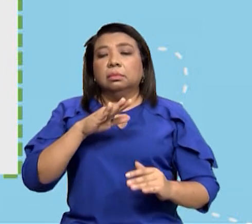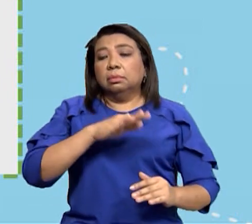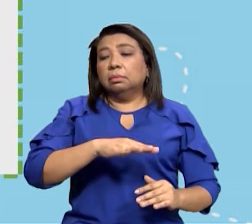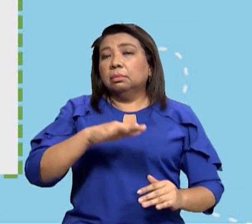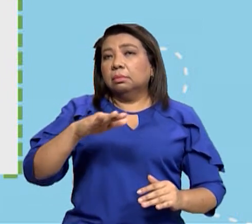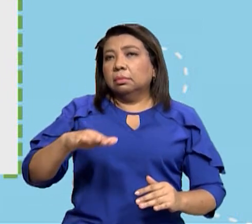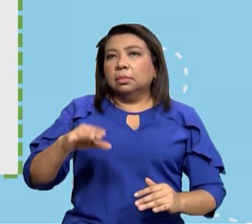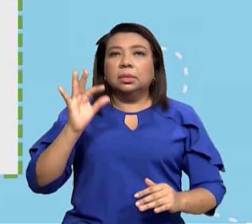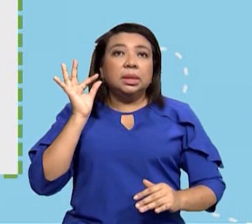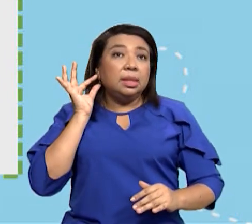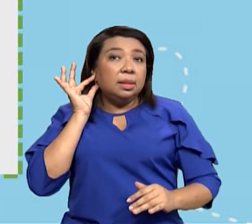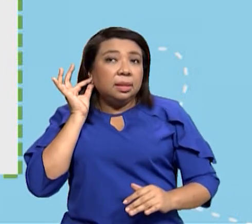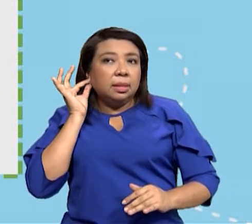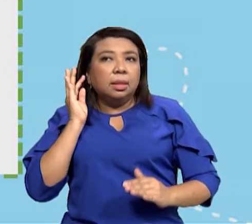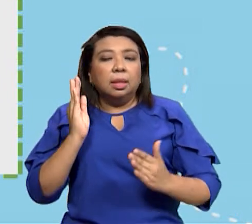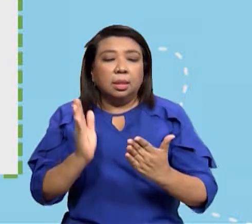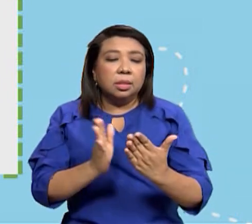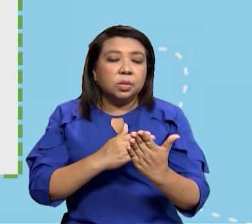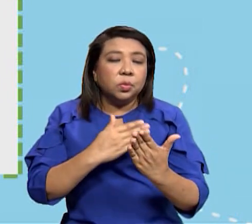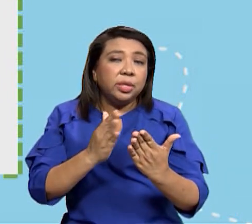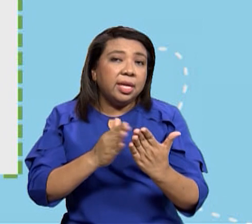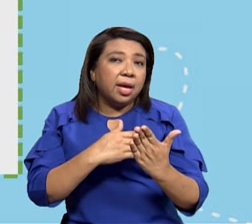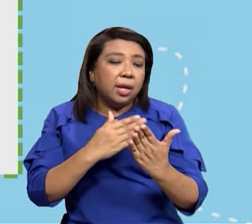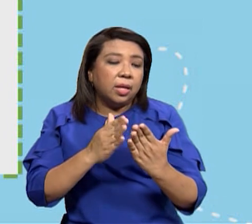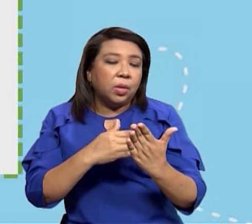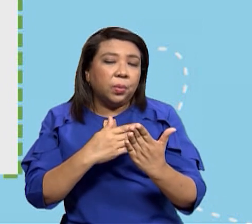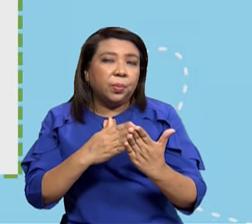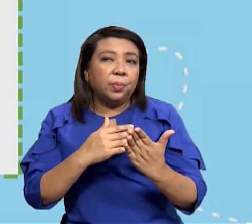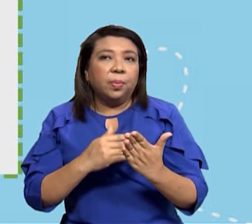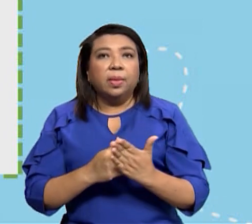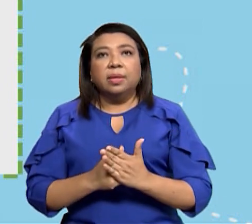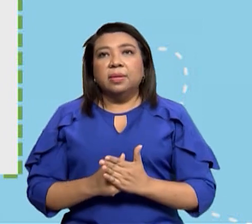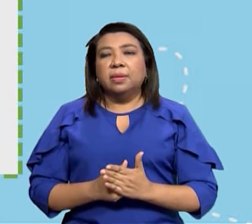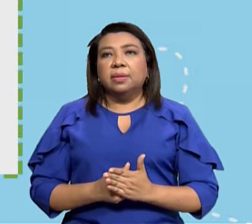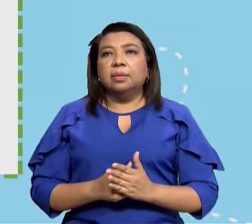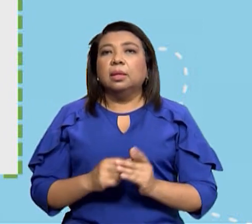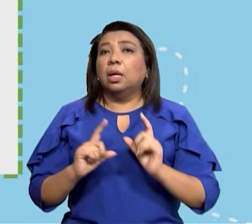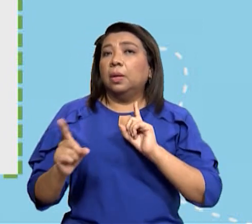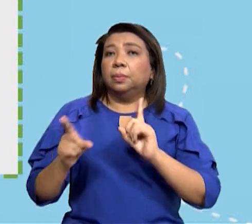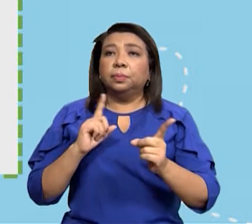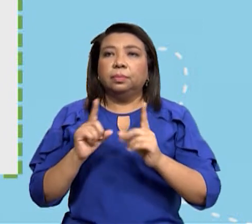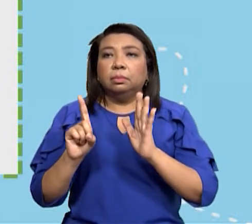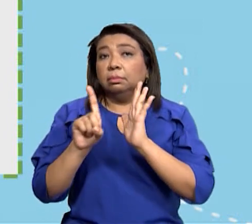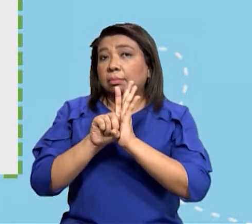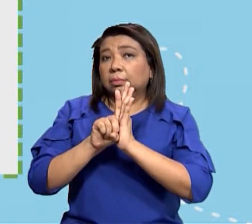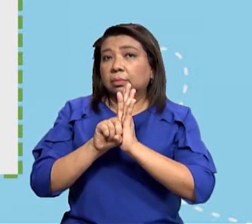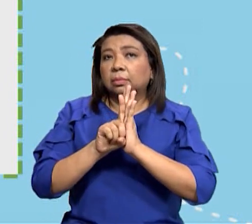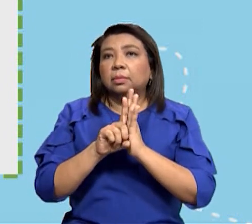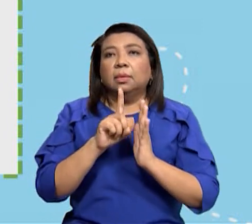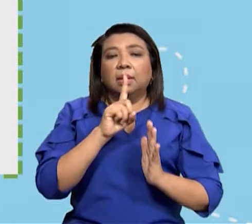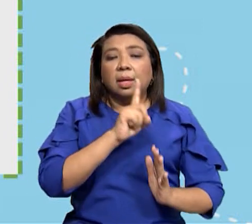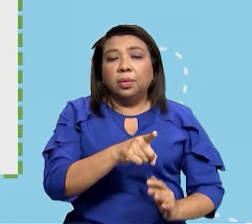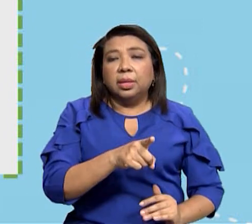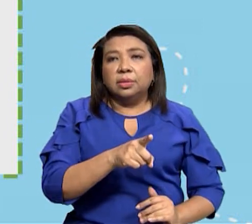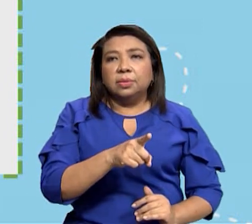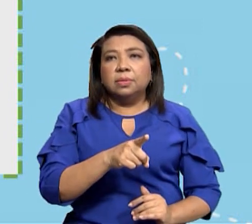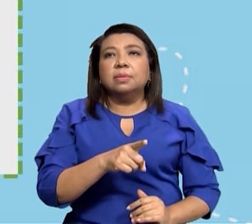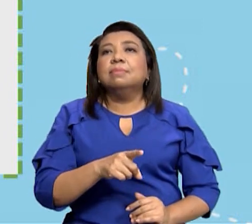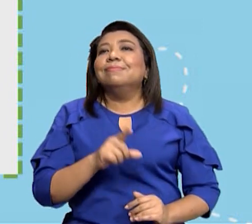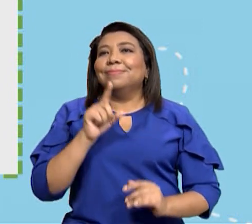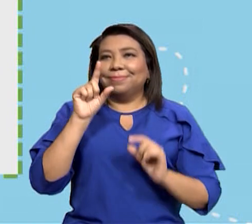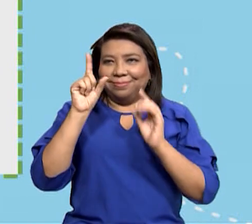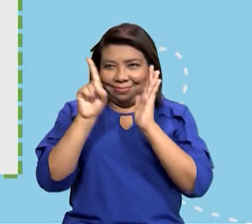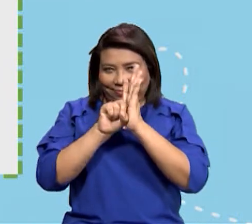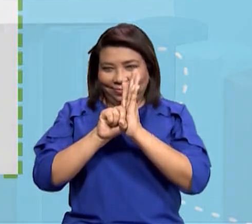estudiando esa niña que está estudiando entonces es el derecho a la educación